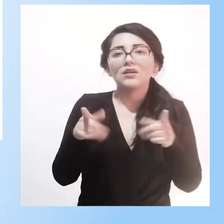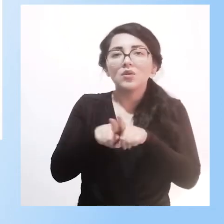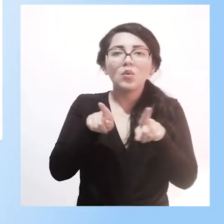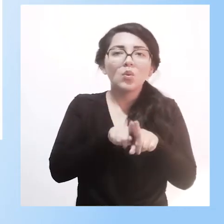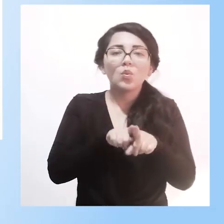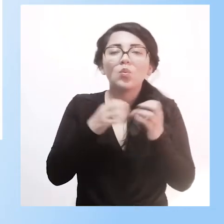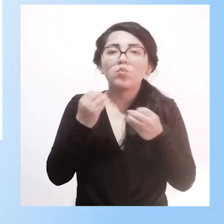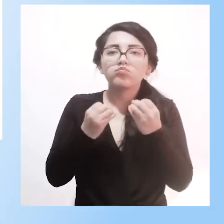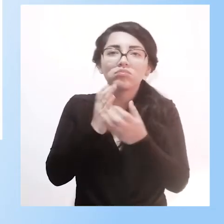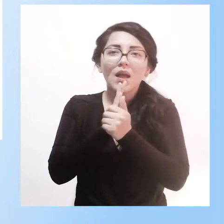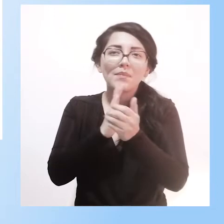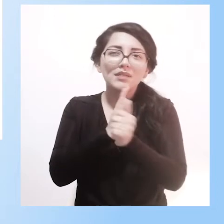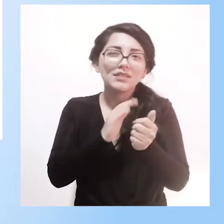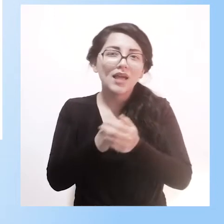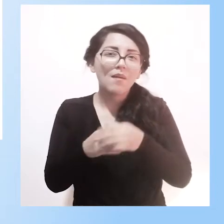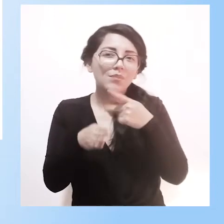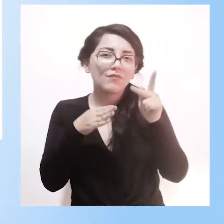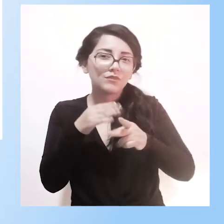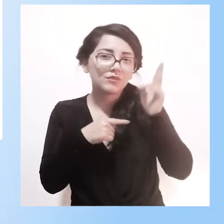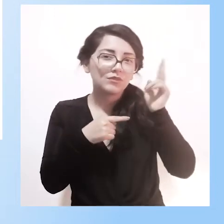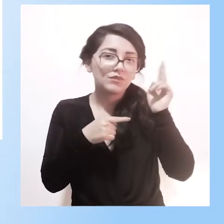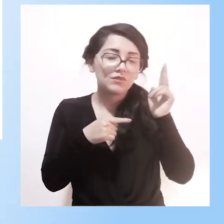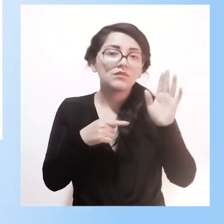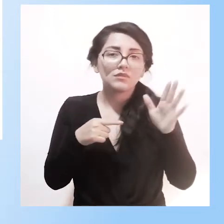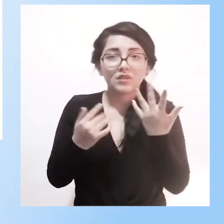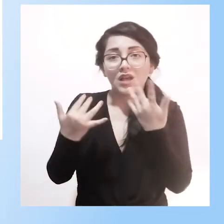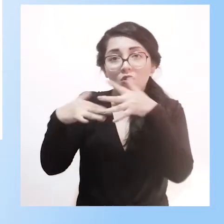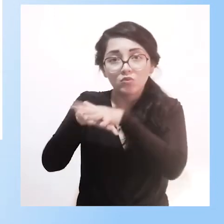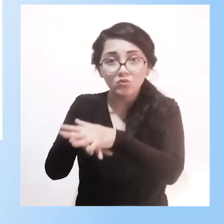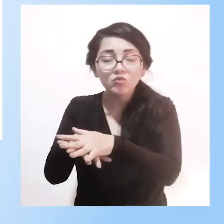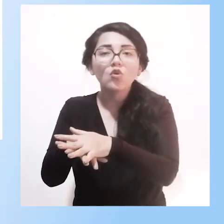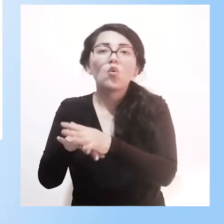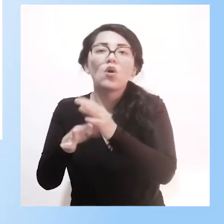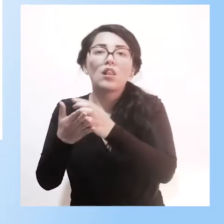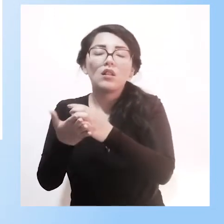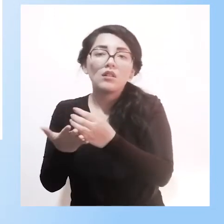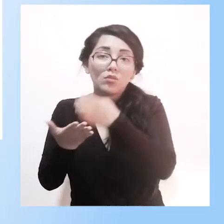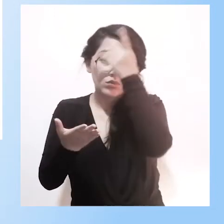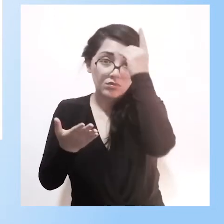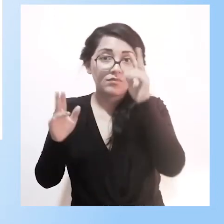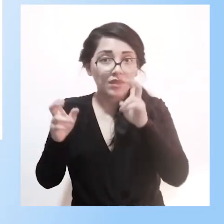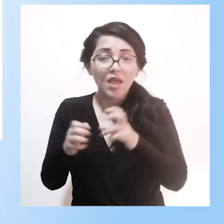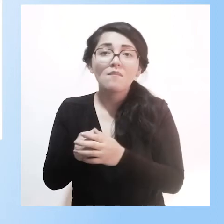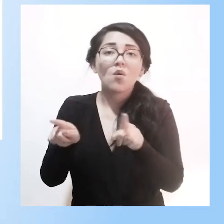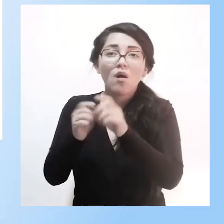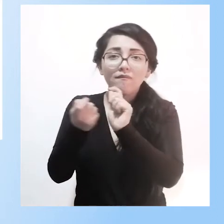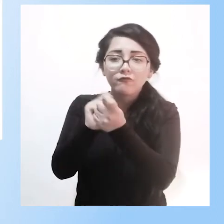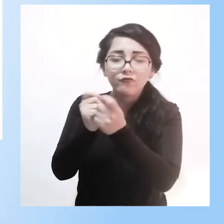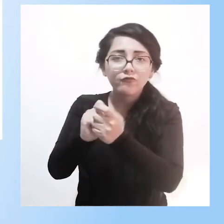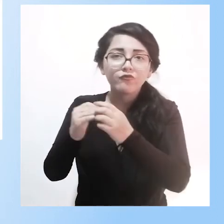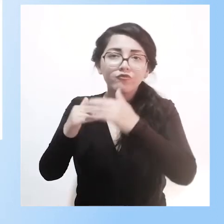competencias profesionales a docentes, lo han hecho en inclusión educativa, currículo actualizado, en adaptaciones curriculares y normas de